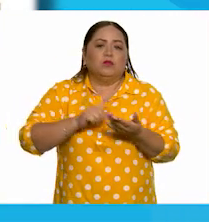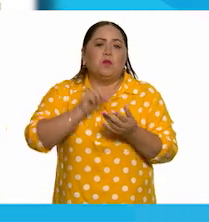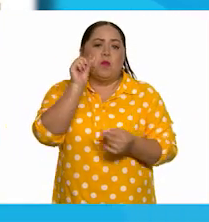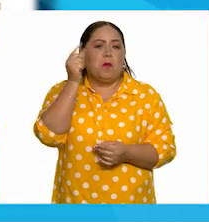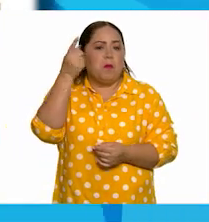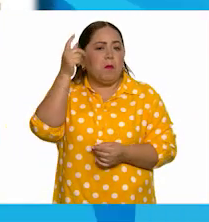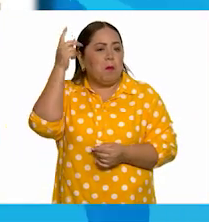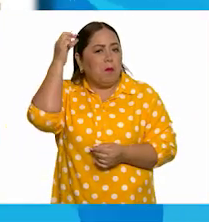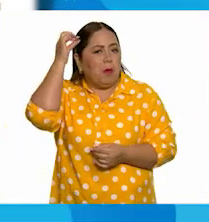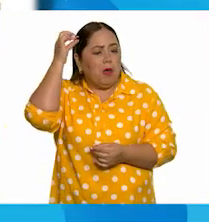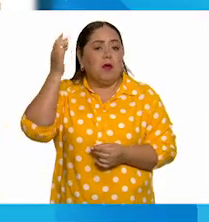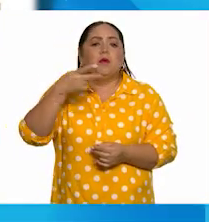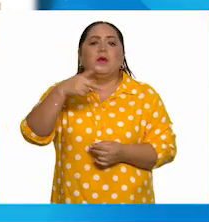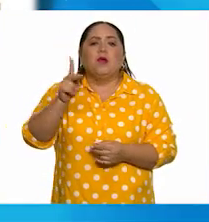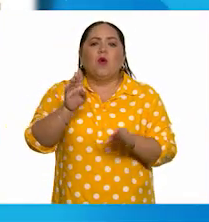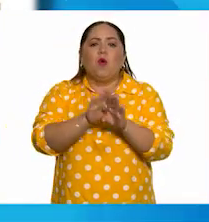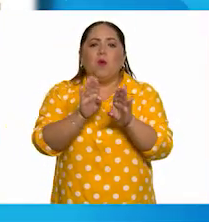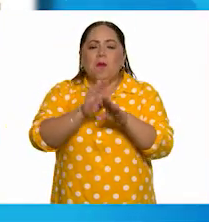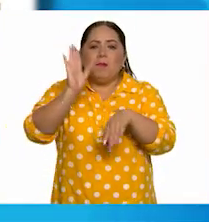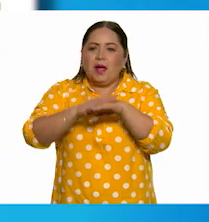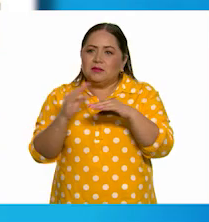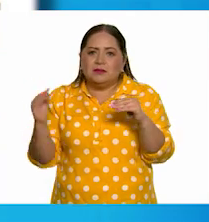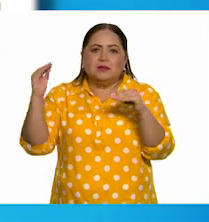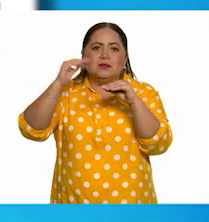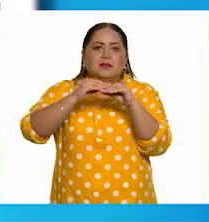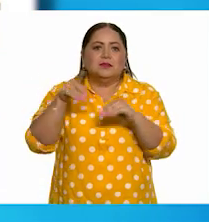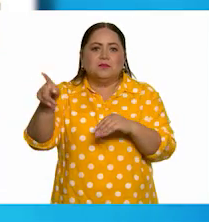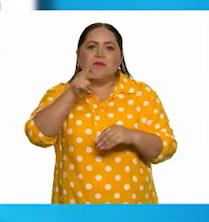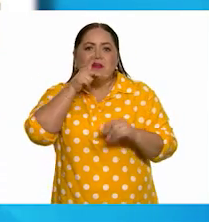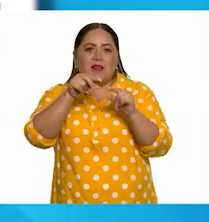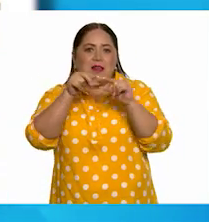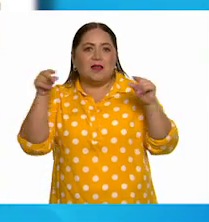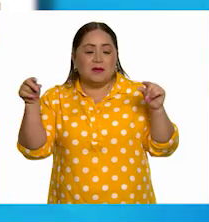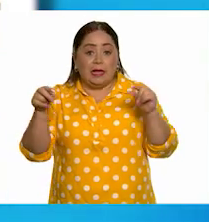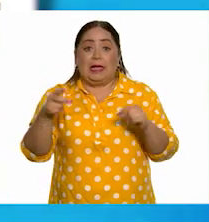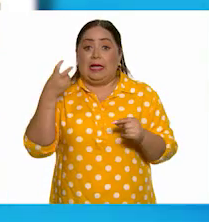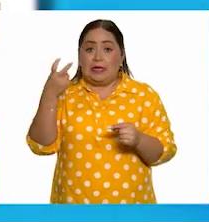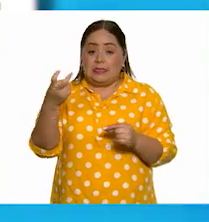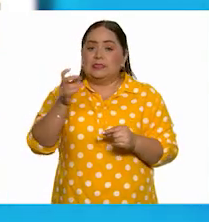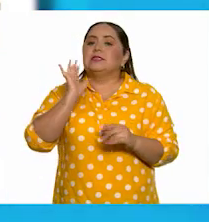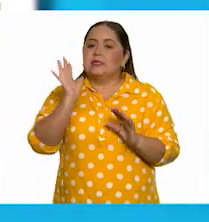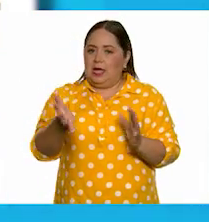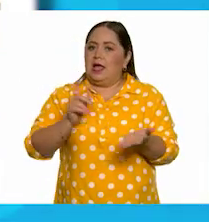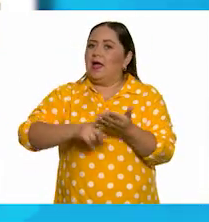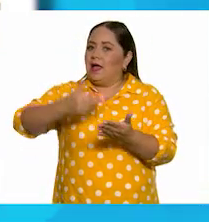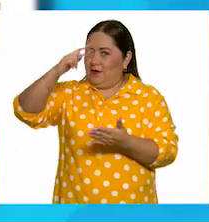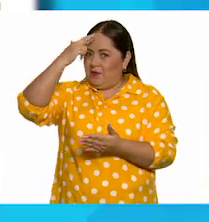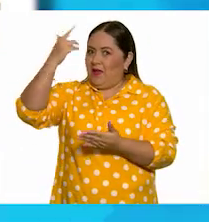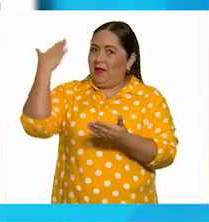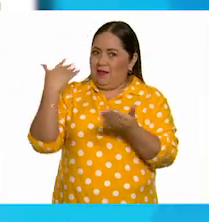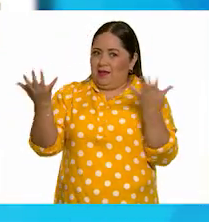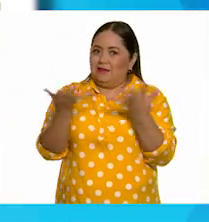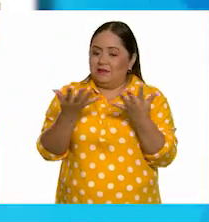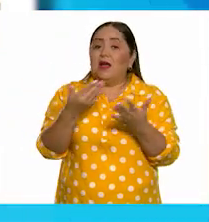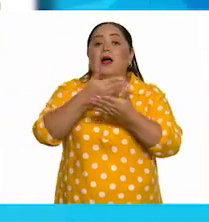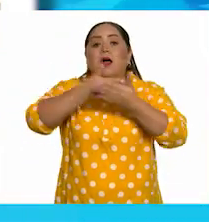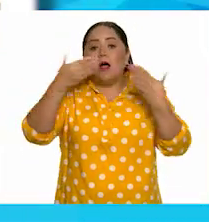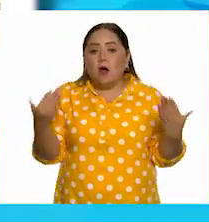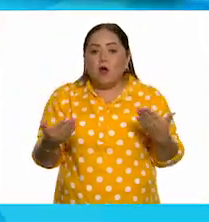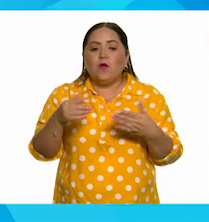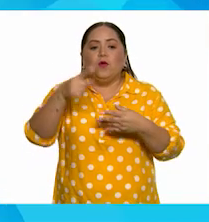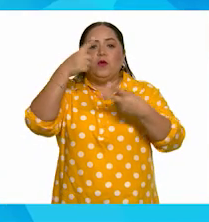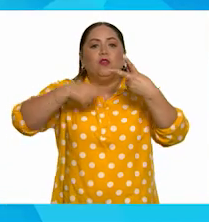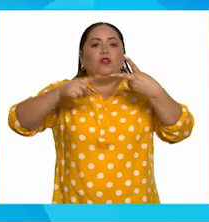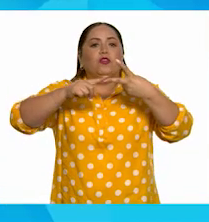pelo. ¿Cómo podrías ampliar la descripción de Luis? Esta parte ya la realizamos. Así es. Ajá. Ahora vamos a leer el